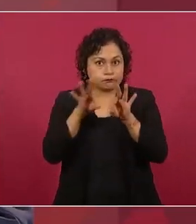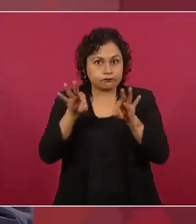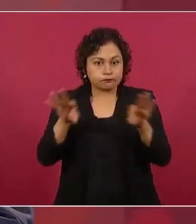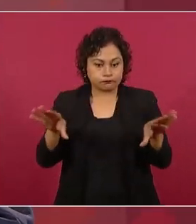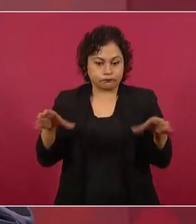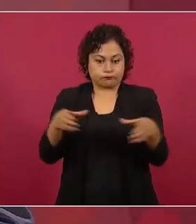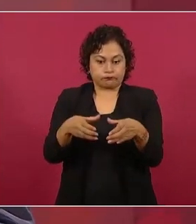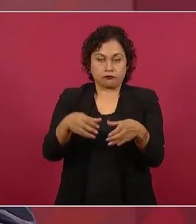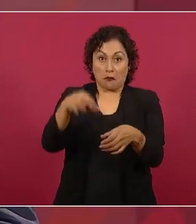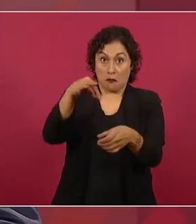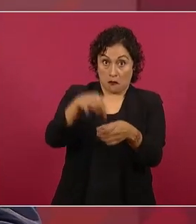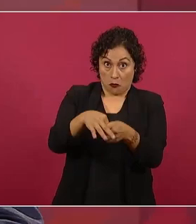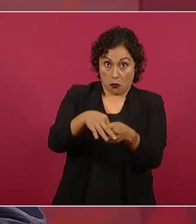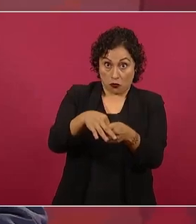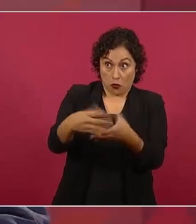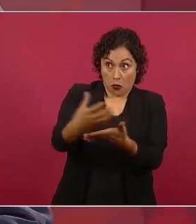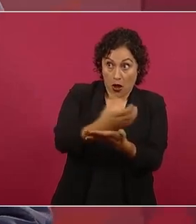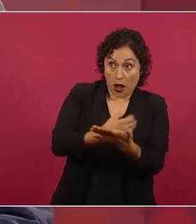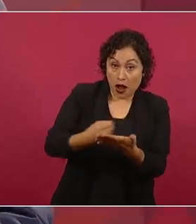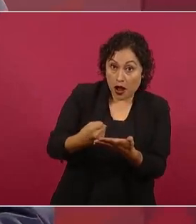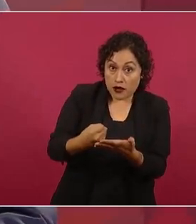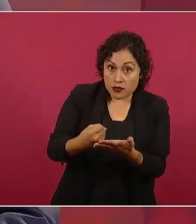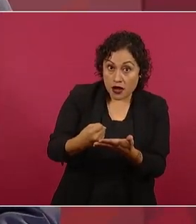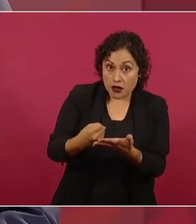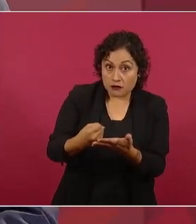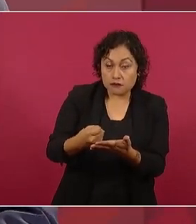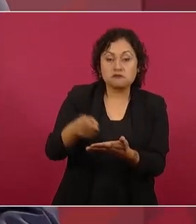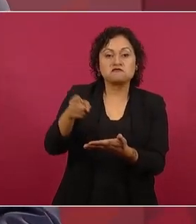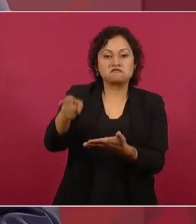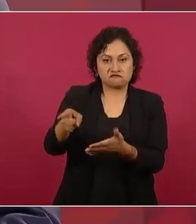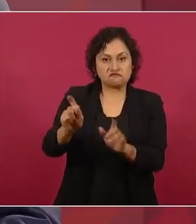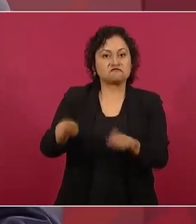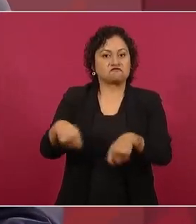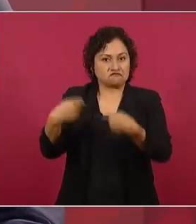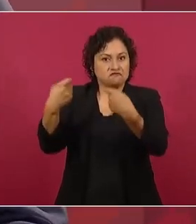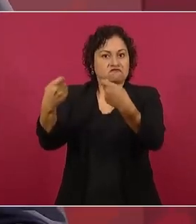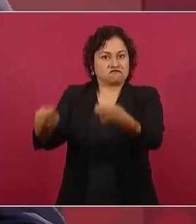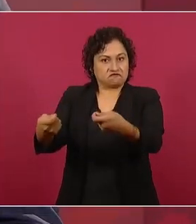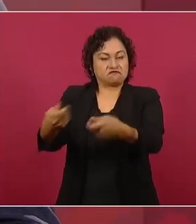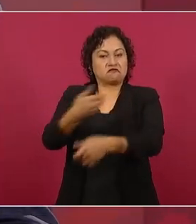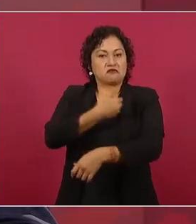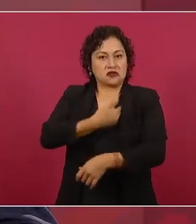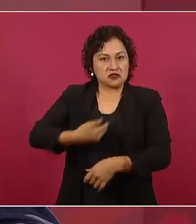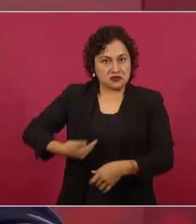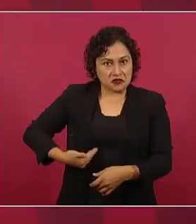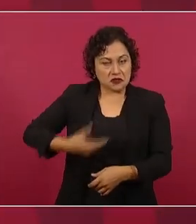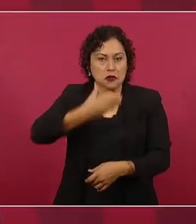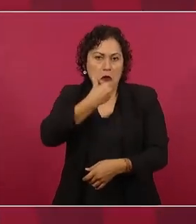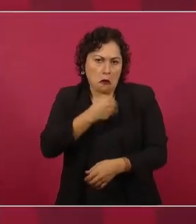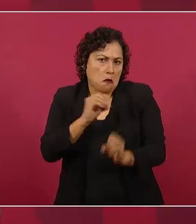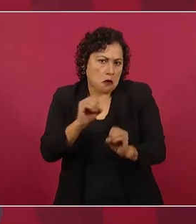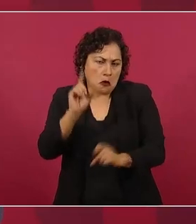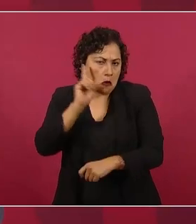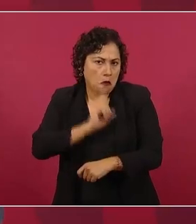es el presidente o la presidenta del